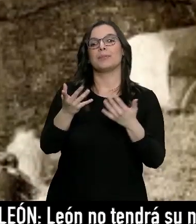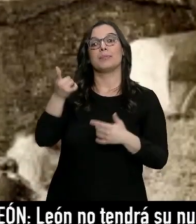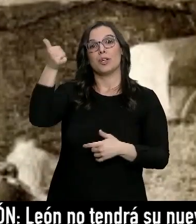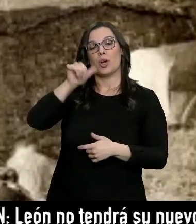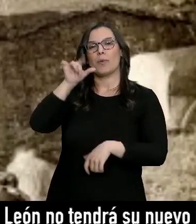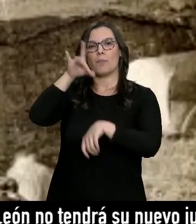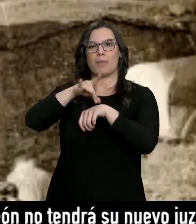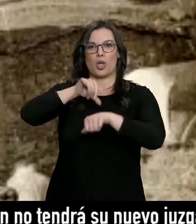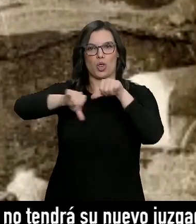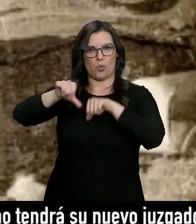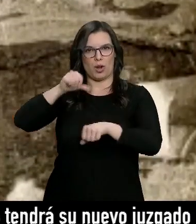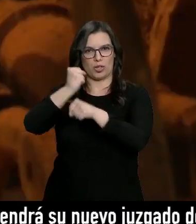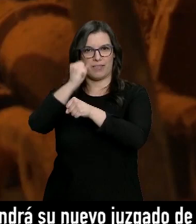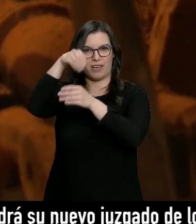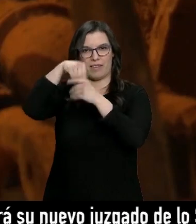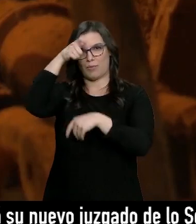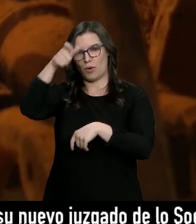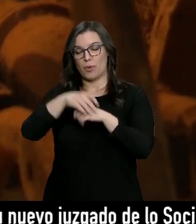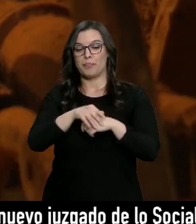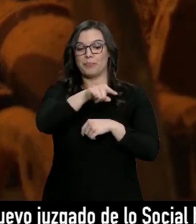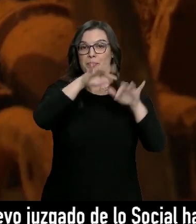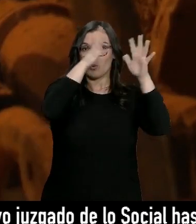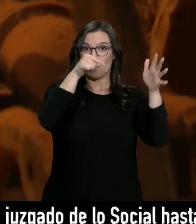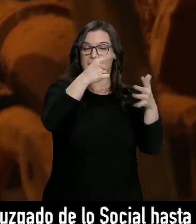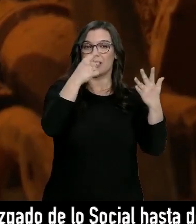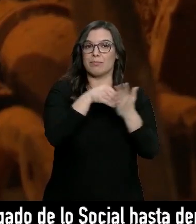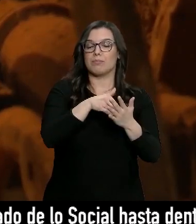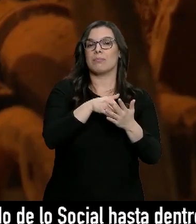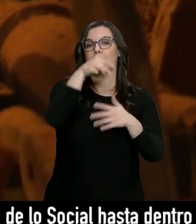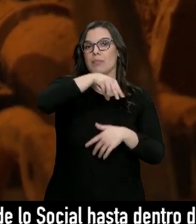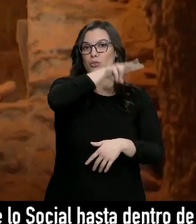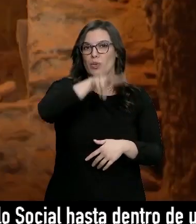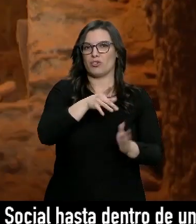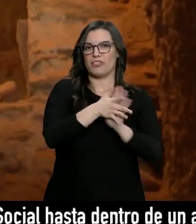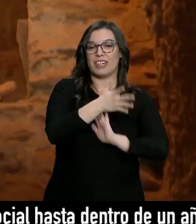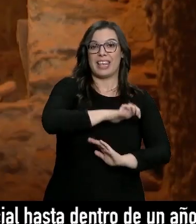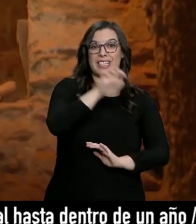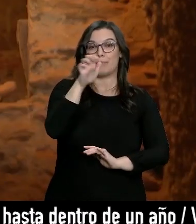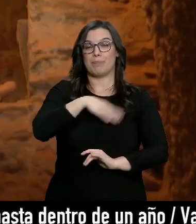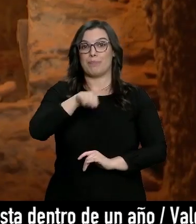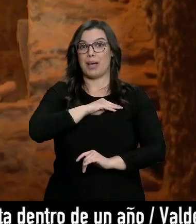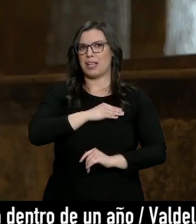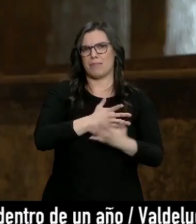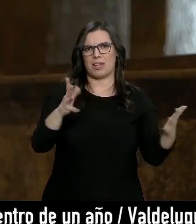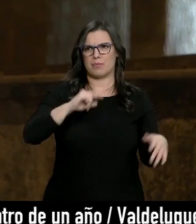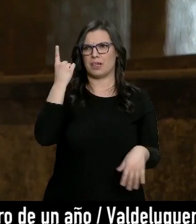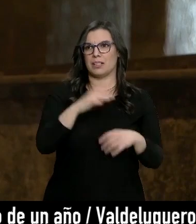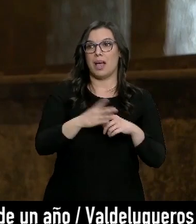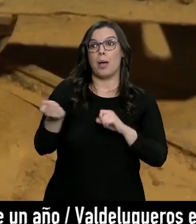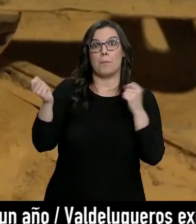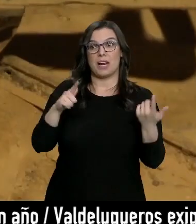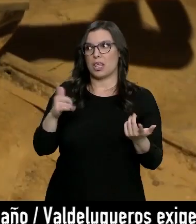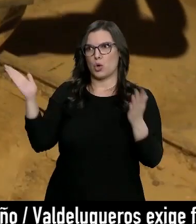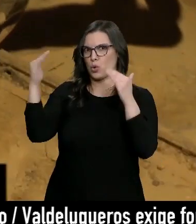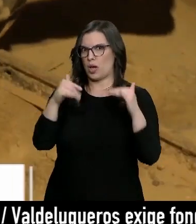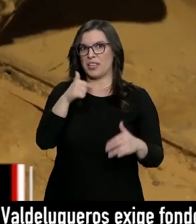cirujano con consulta en el pueblo. 6.000 metros cuadrados que la convierten en la más grande de España y de Europa. Similar no hay nada, dicen que es la